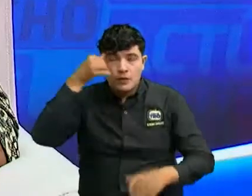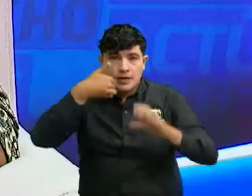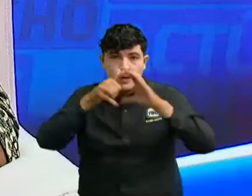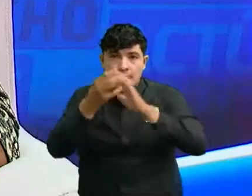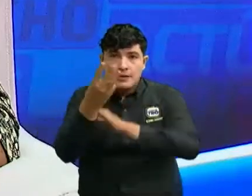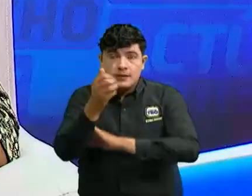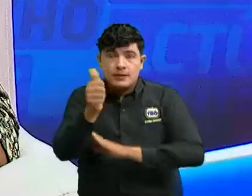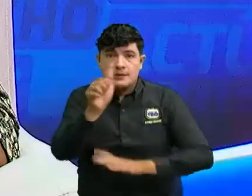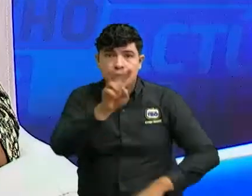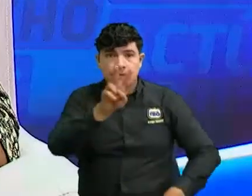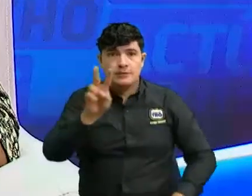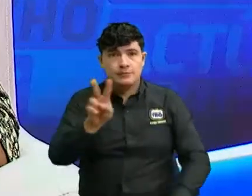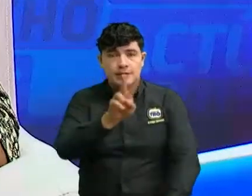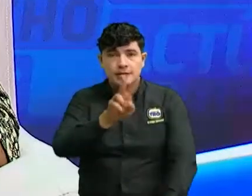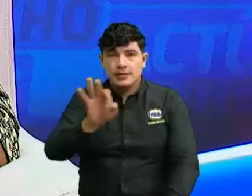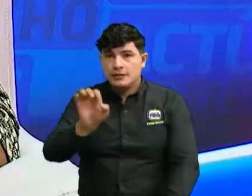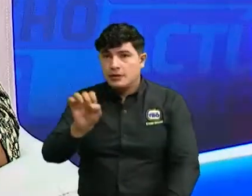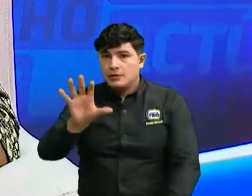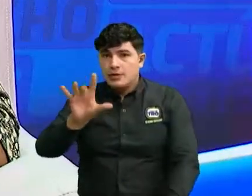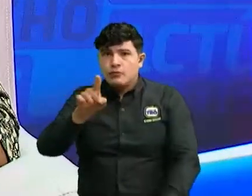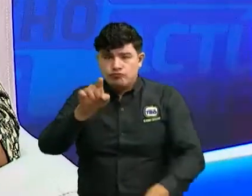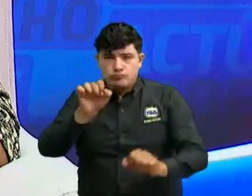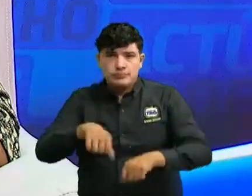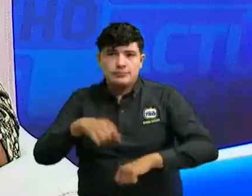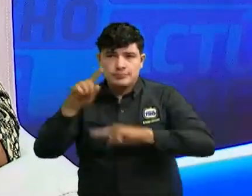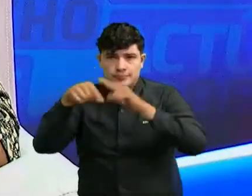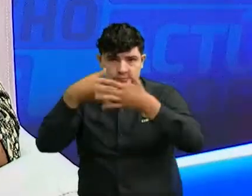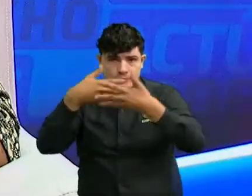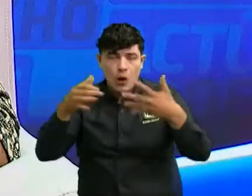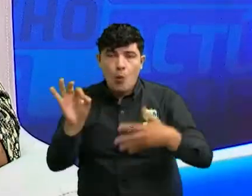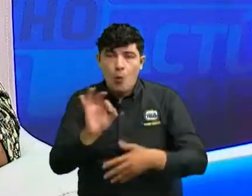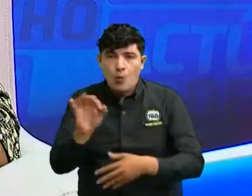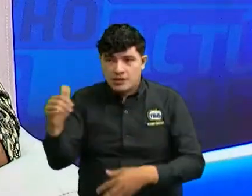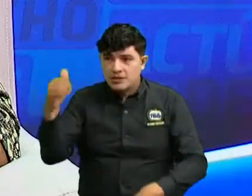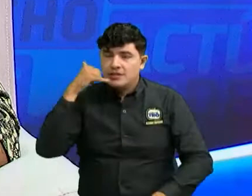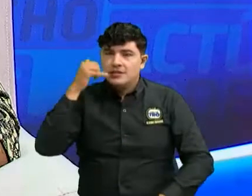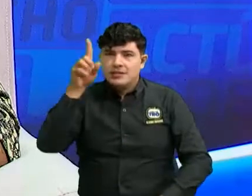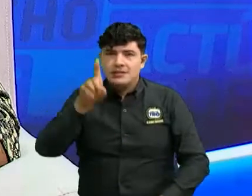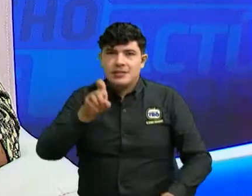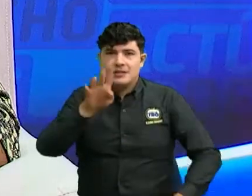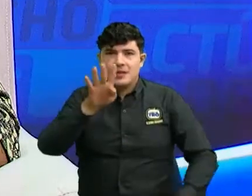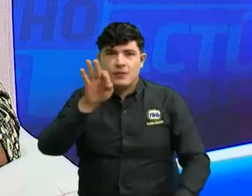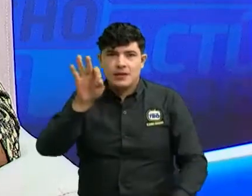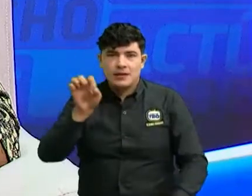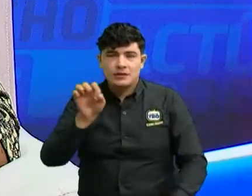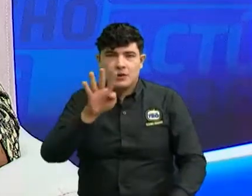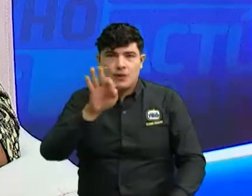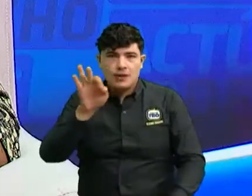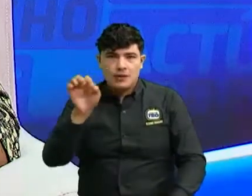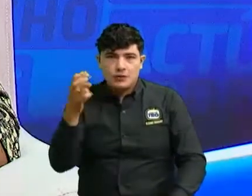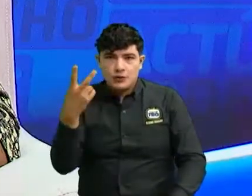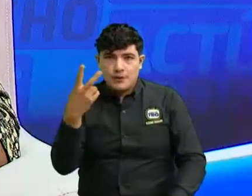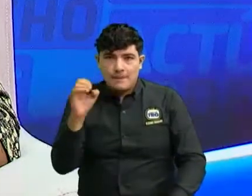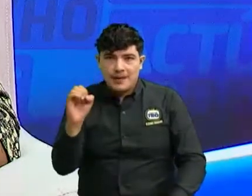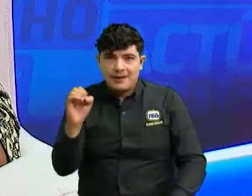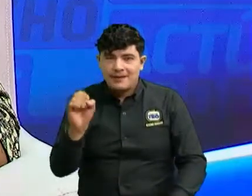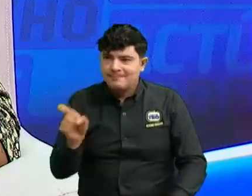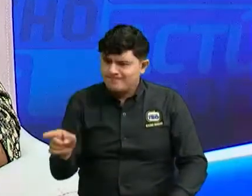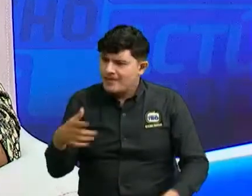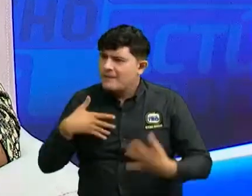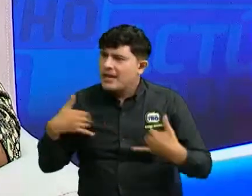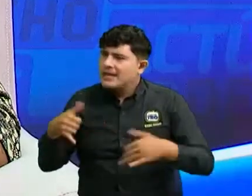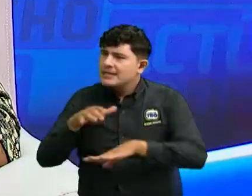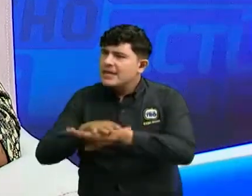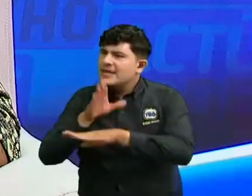-051 usted se puede comunicar con nosotros, pero también a través del 648-4820 como en esta oportunidad. Hola, feliz tarde. ¿Con quién